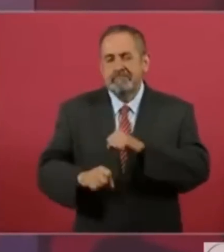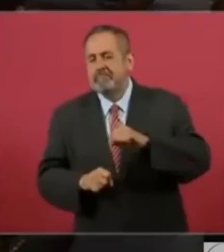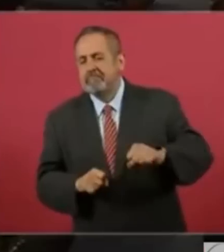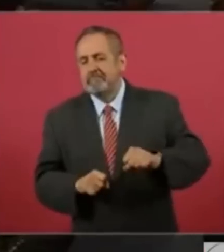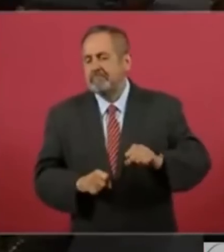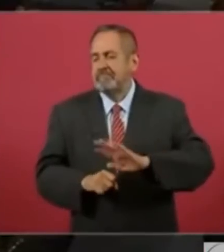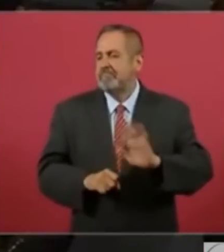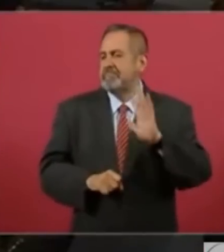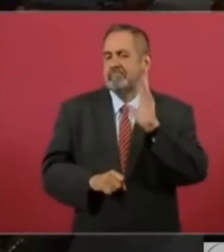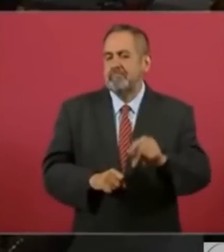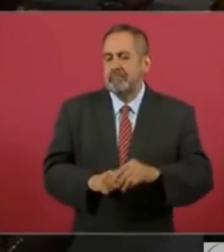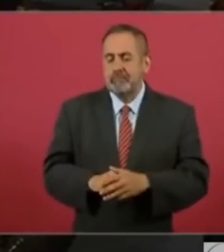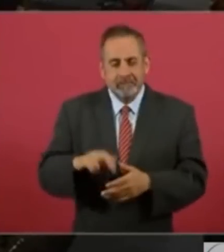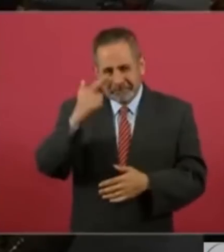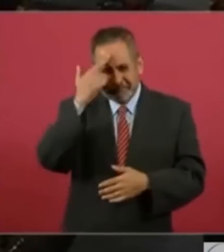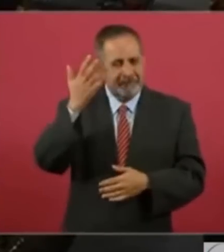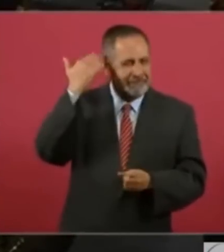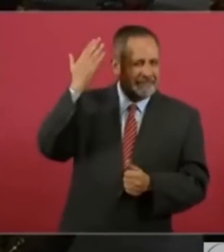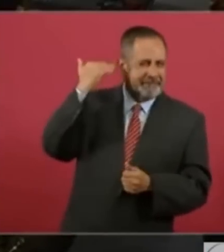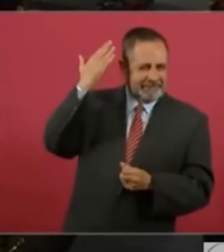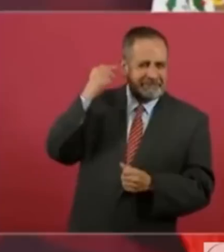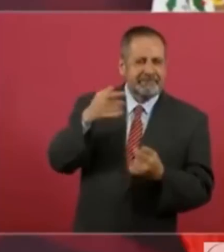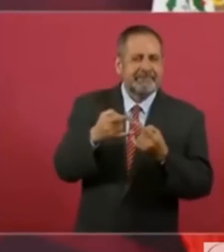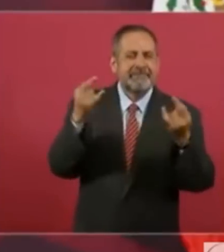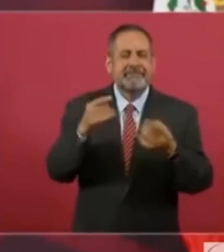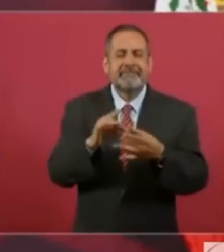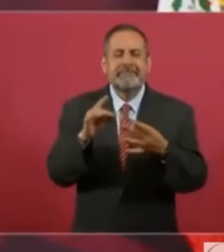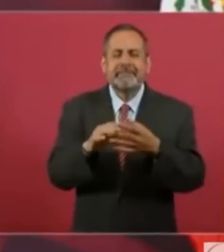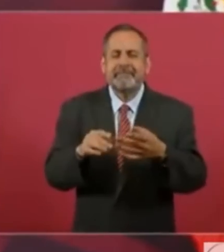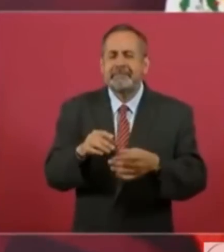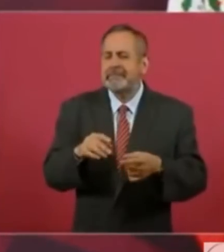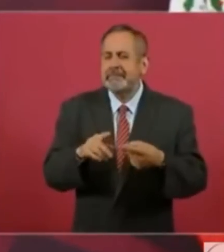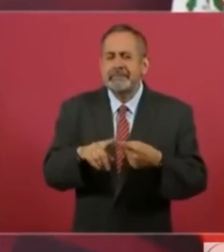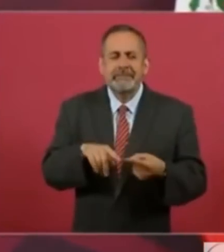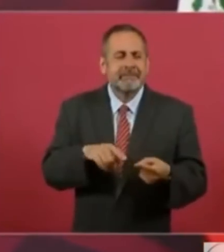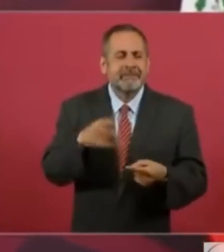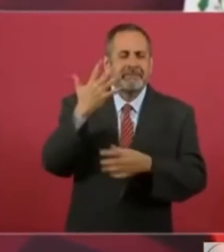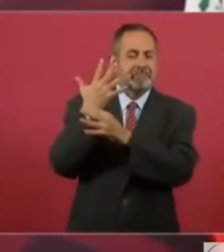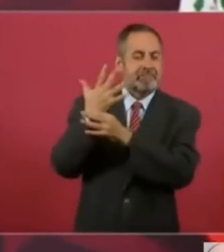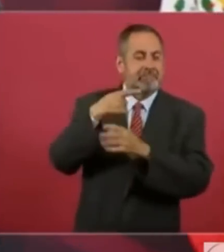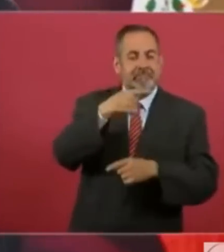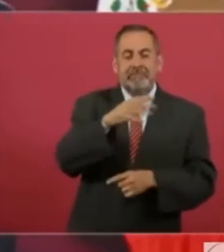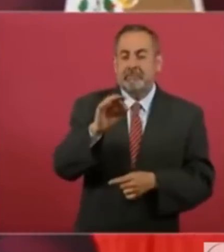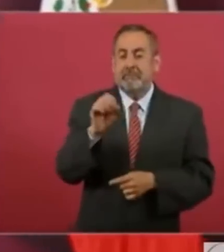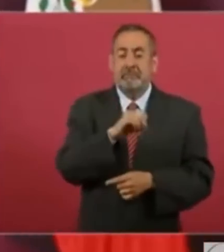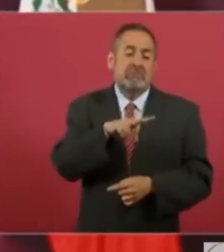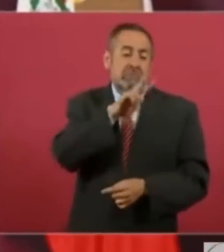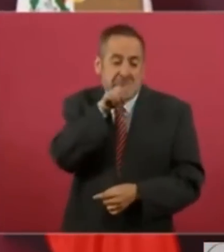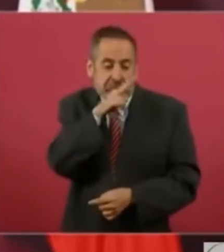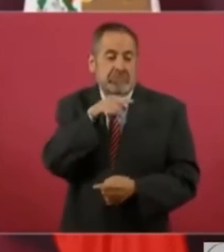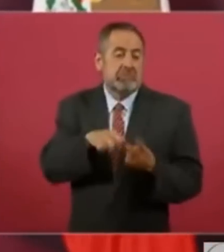como se acuerdan de las víboras y las… ¿cómo se llama? Tepocatas. Tepocatas y